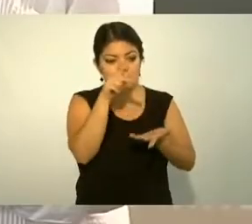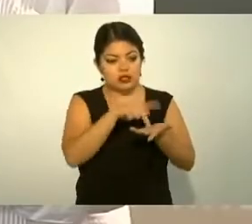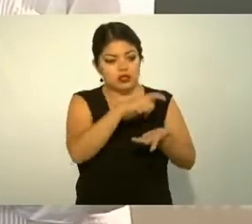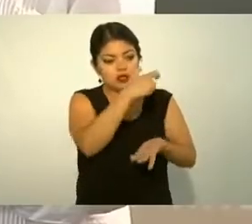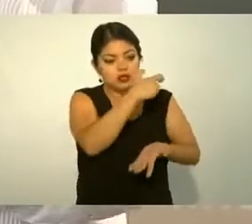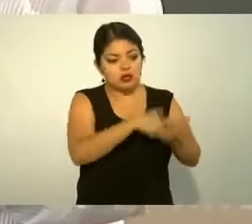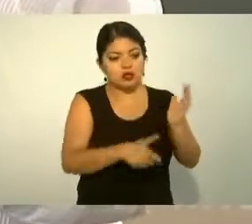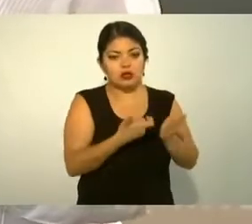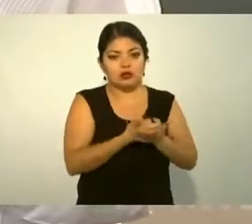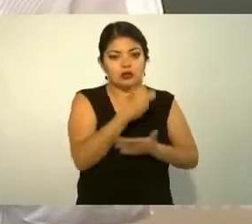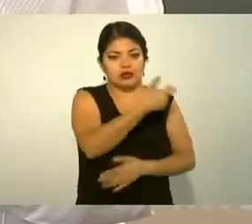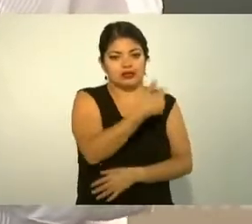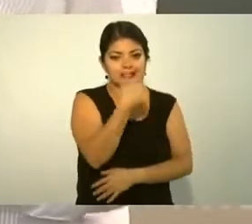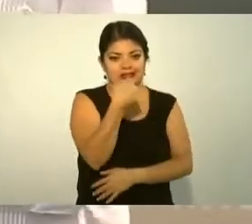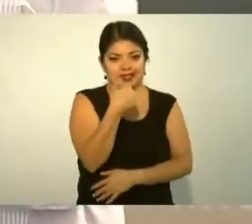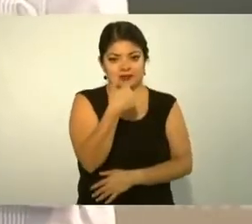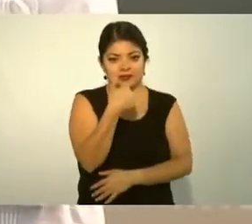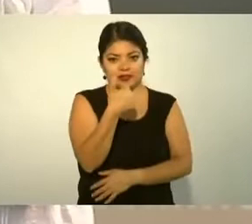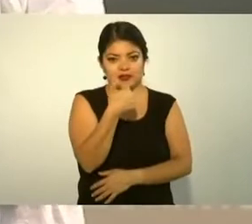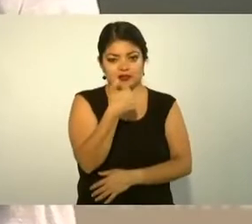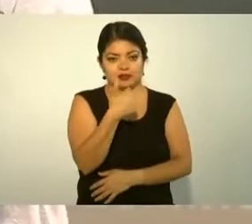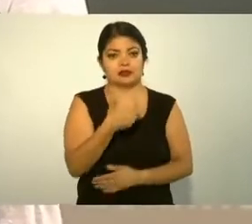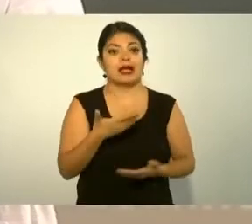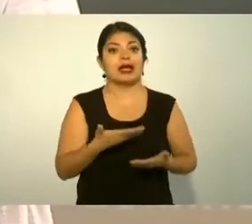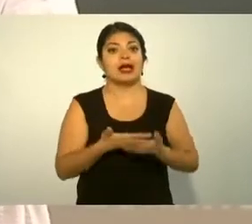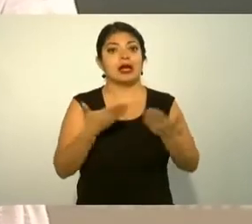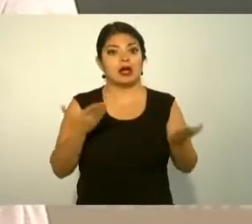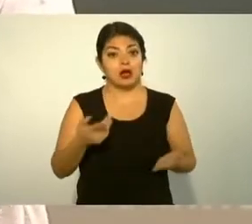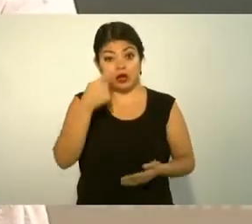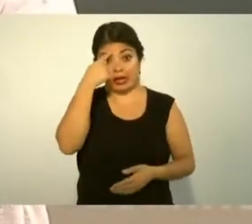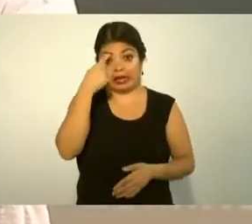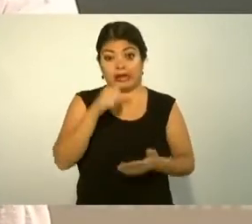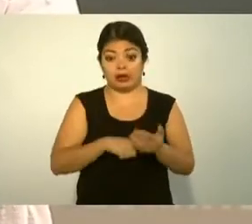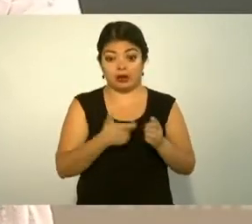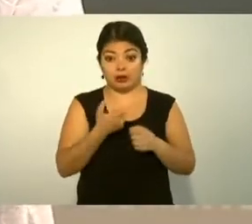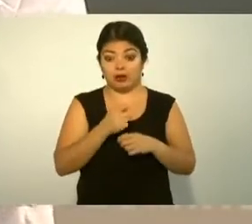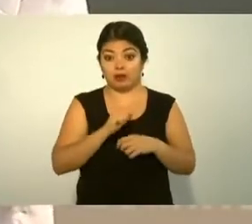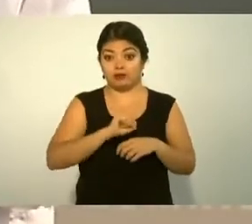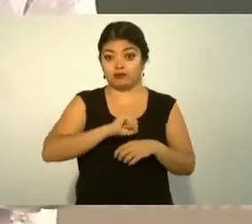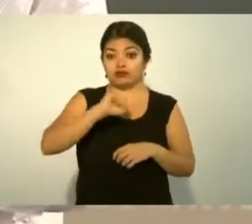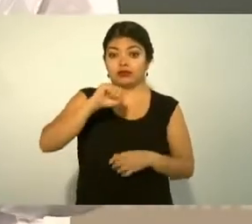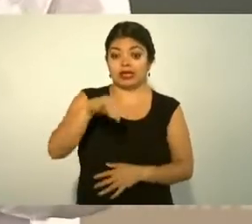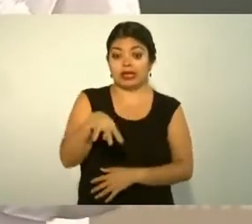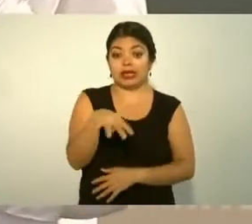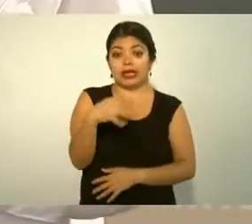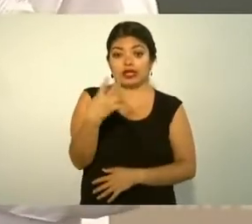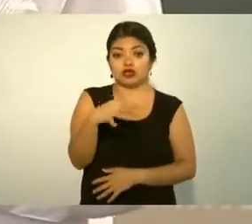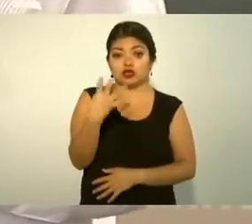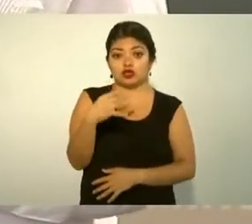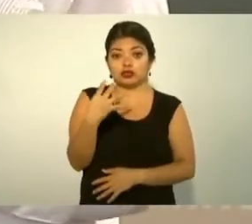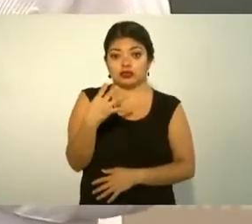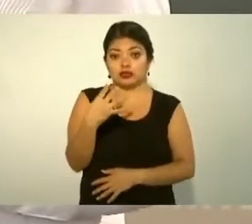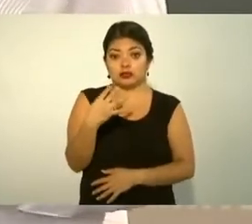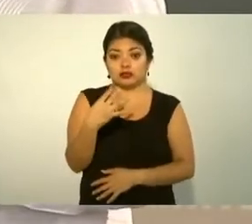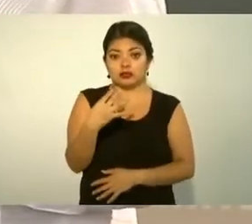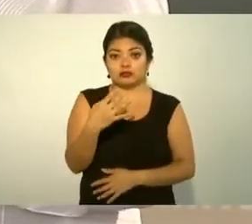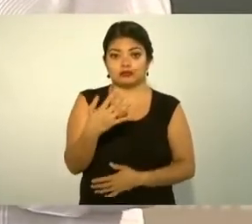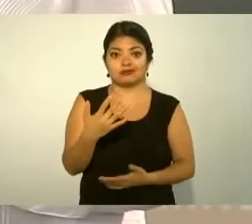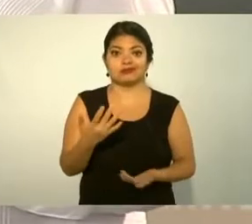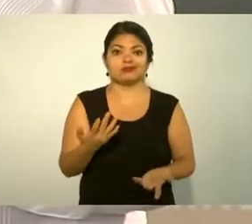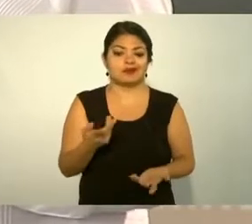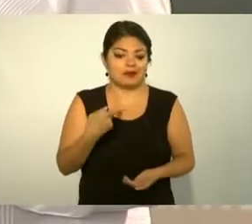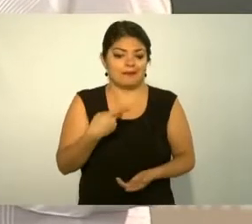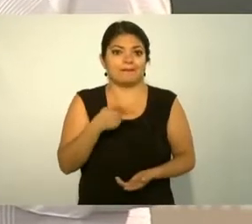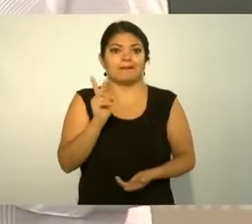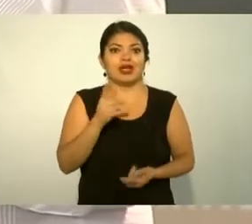y nosotros ahora creo que está a 14 pesos el kilo el precio de garantía pero ya no